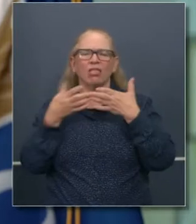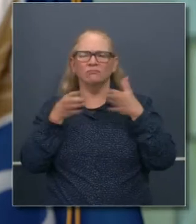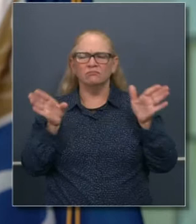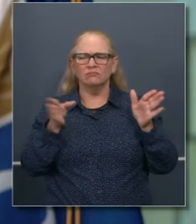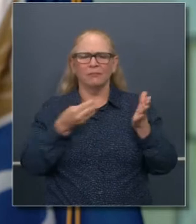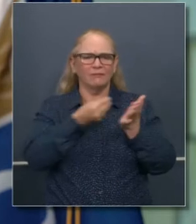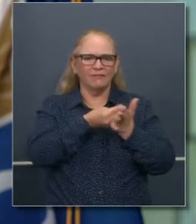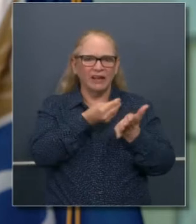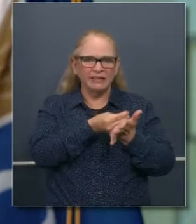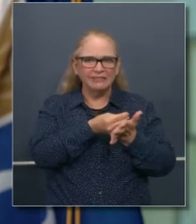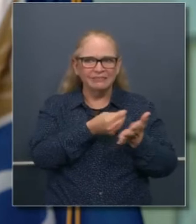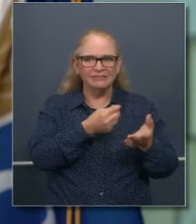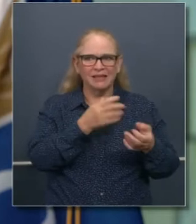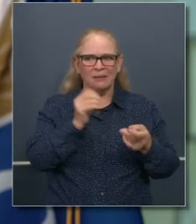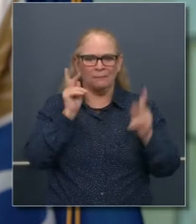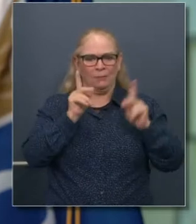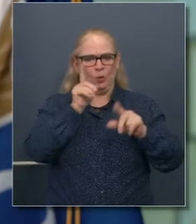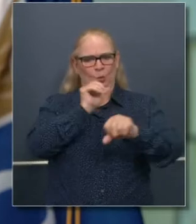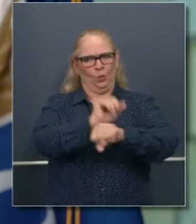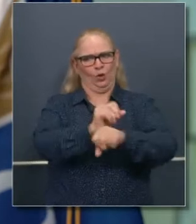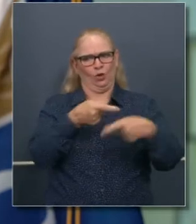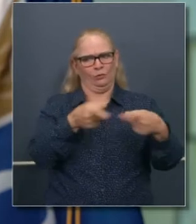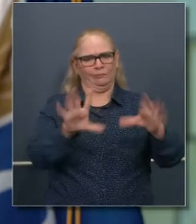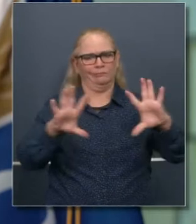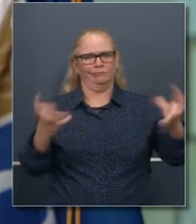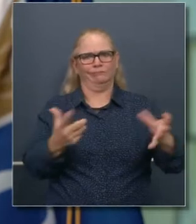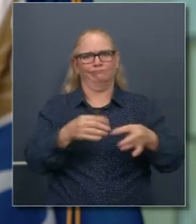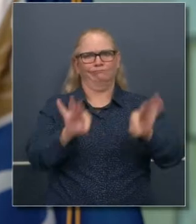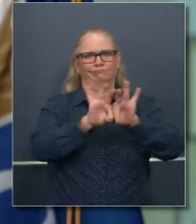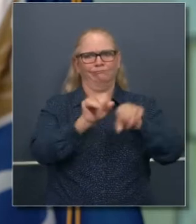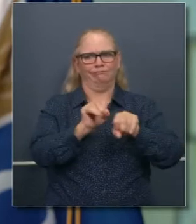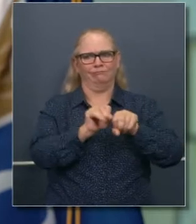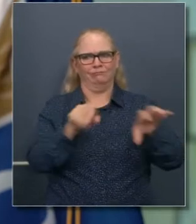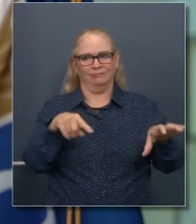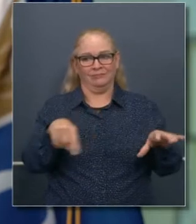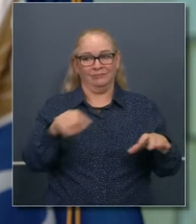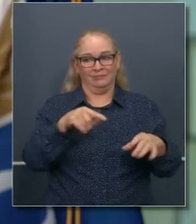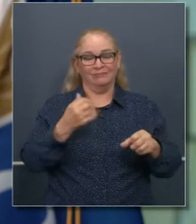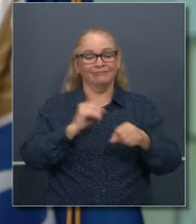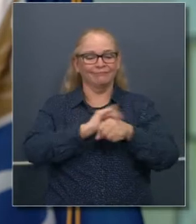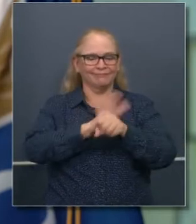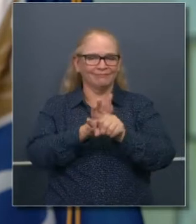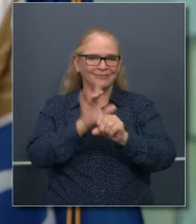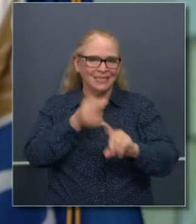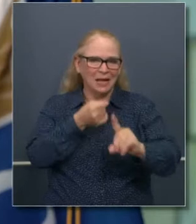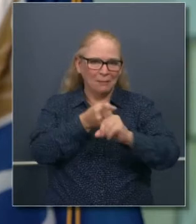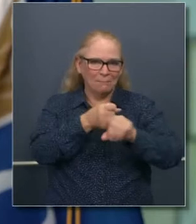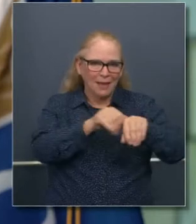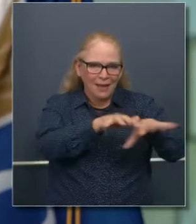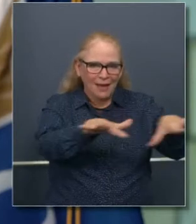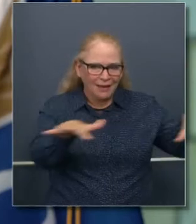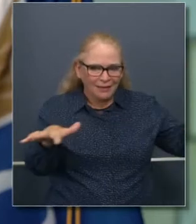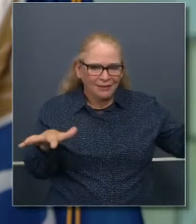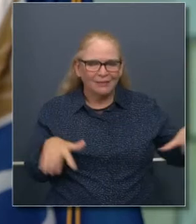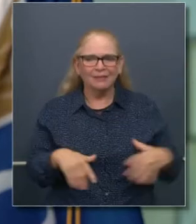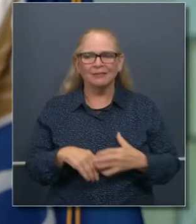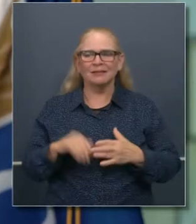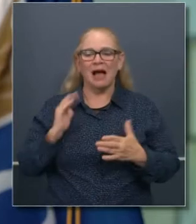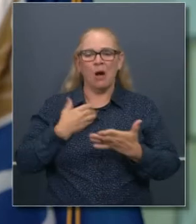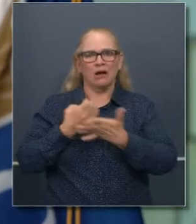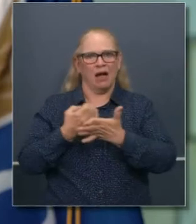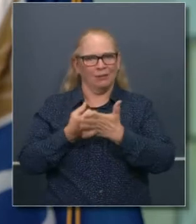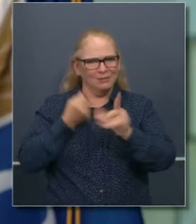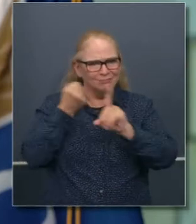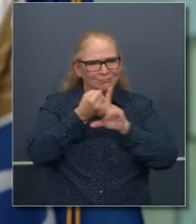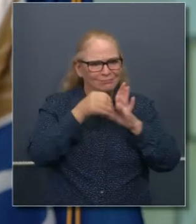y la salud de nuestra fuerza de trabajo y los obvios impactos que ha tenido esta pandemia en cuanto a nuestra seguridad económica,